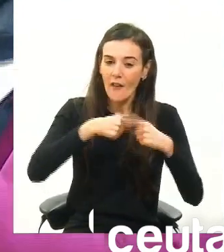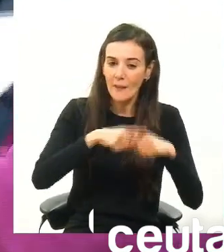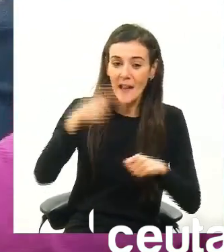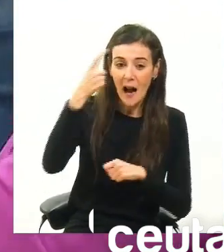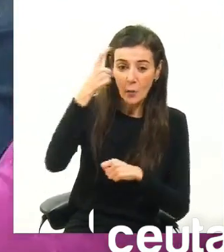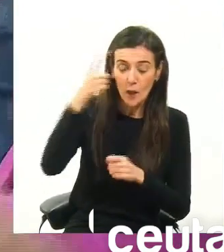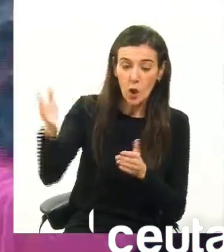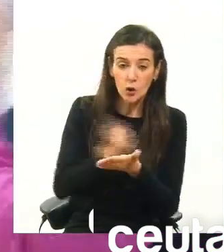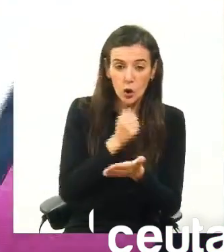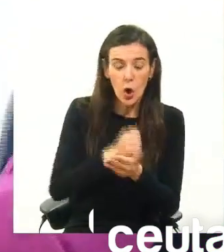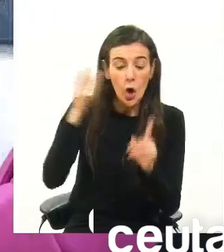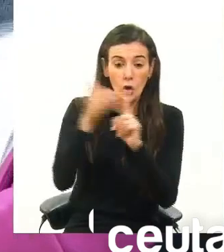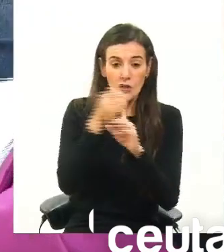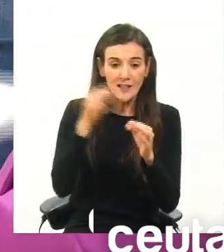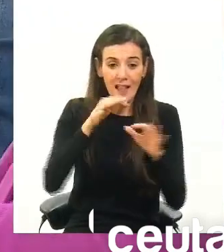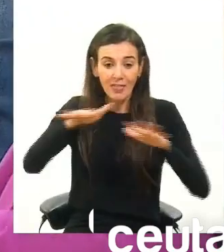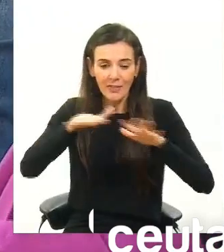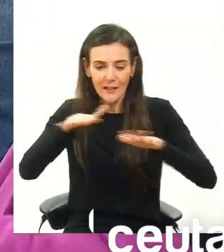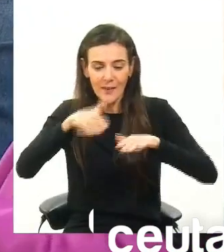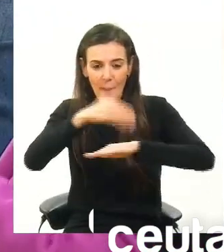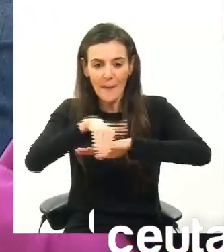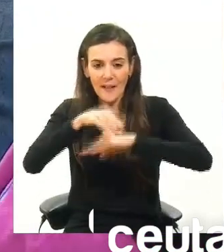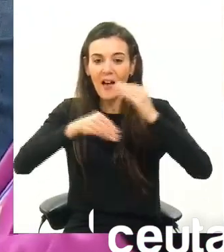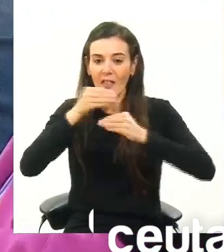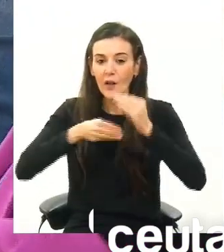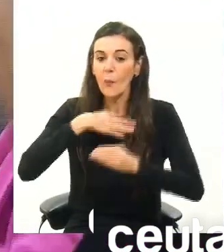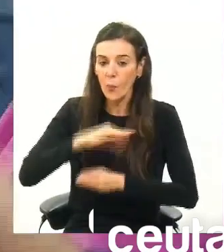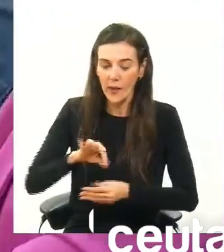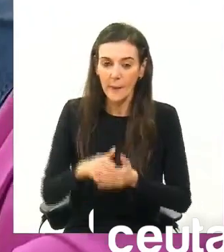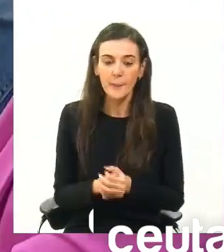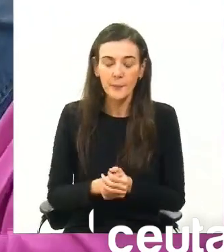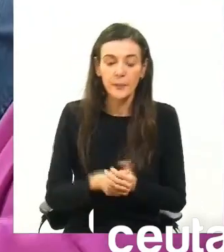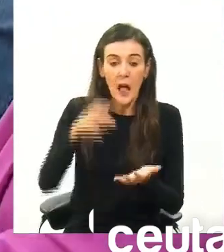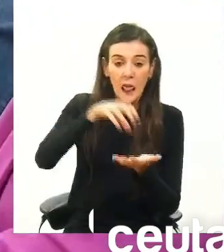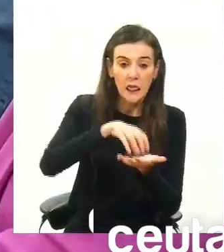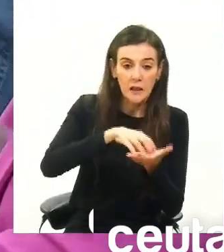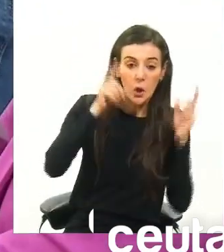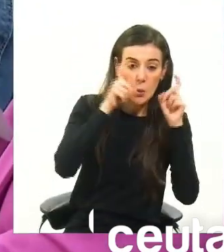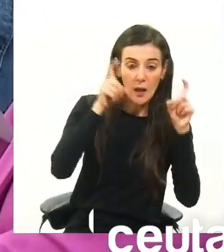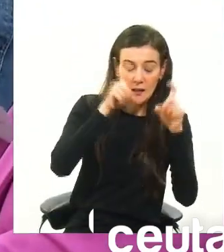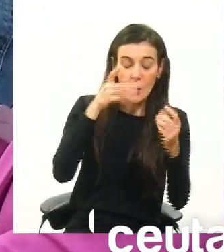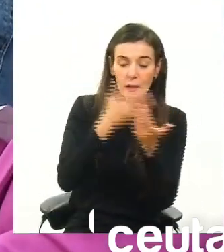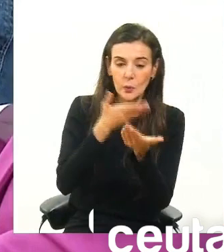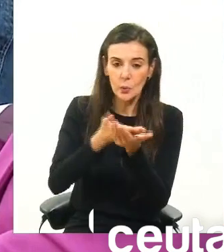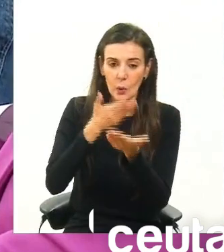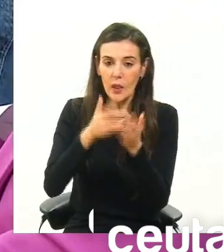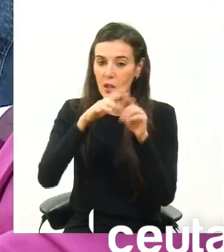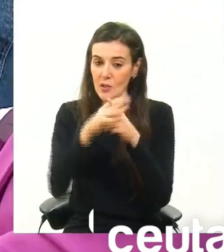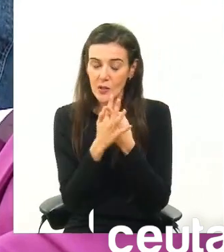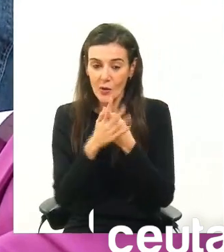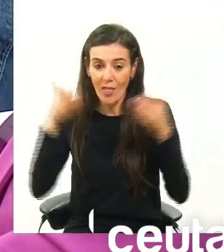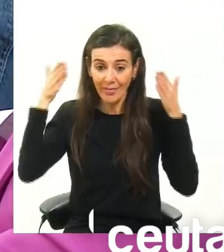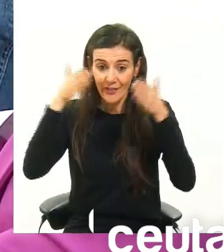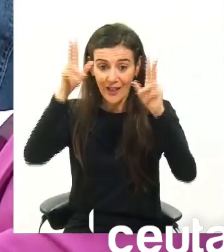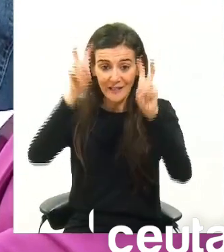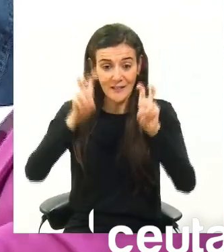alumnado que consigan dinamizar la barriada. Siendo el centro educativo y sus instalaciones el lugar referente